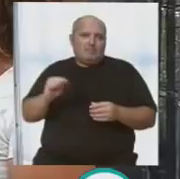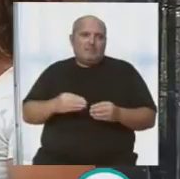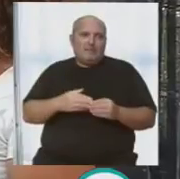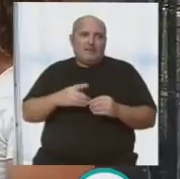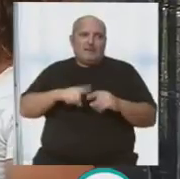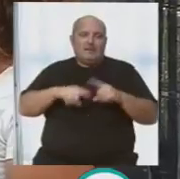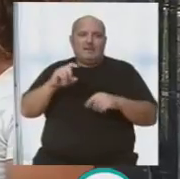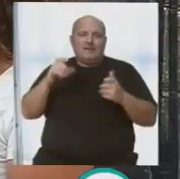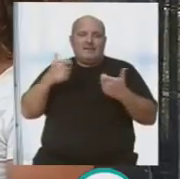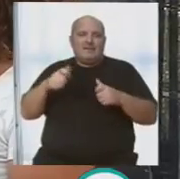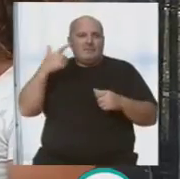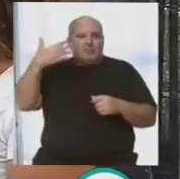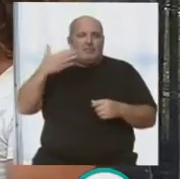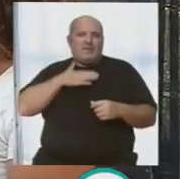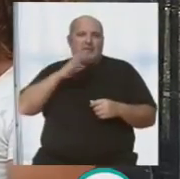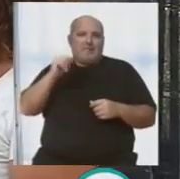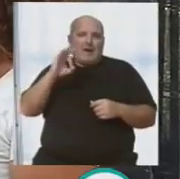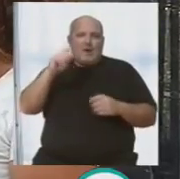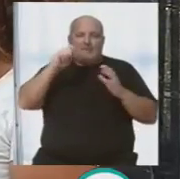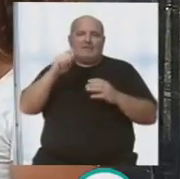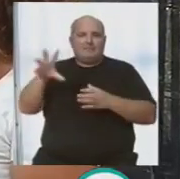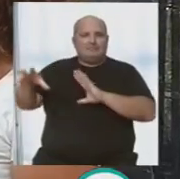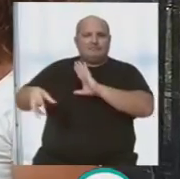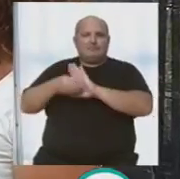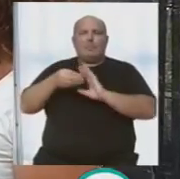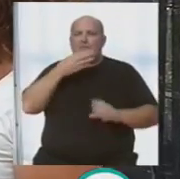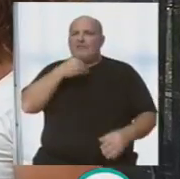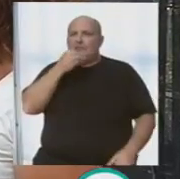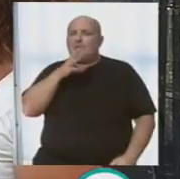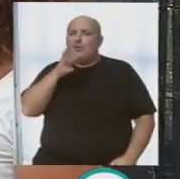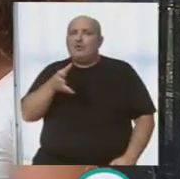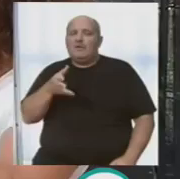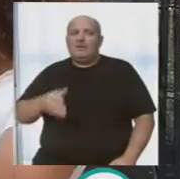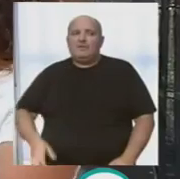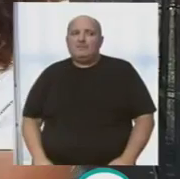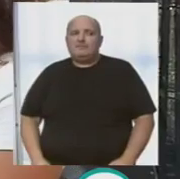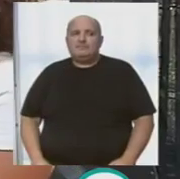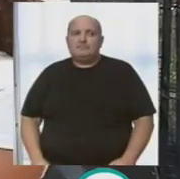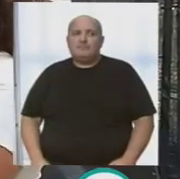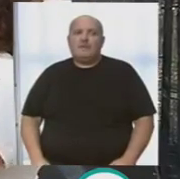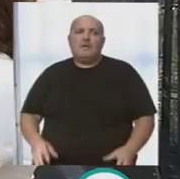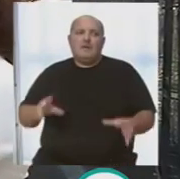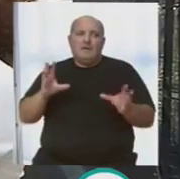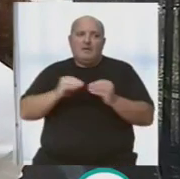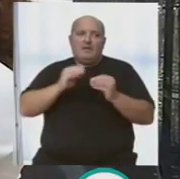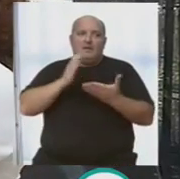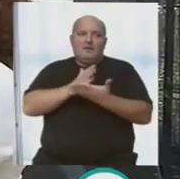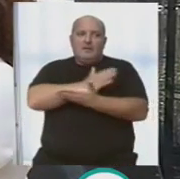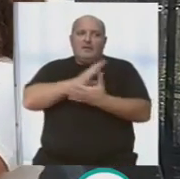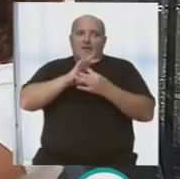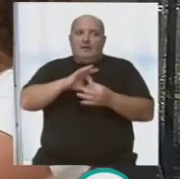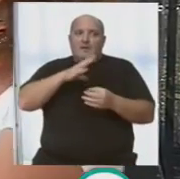algunos pasoroles emblemáticos de Paco Alba. Un guiño, también. Va a ser muy bonito porque... Va a aglomerar, ¿no?, varias cosas. Por una parte,